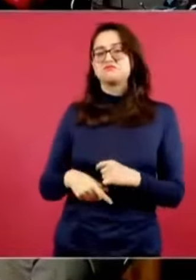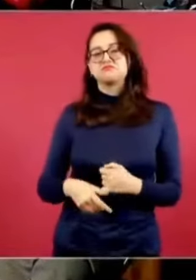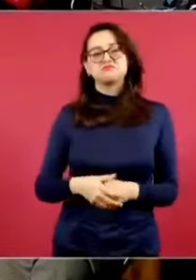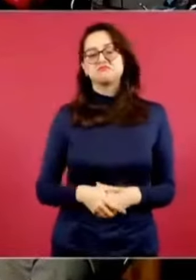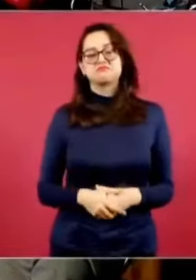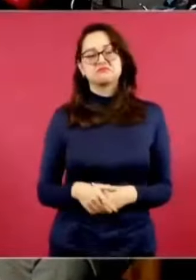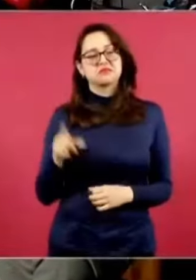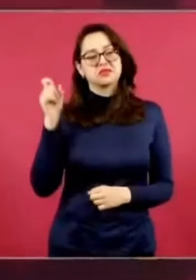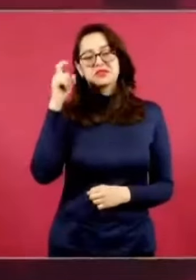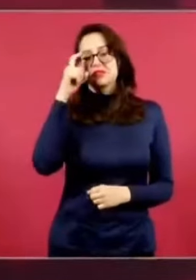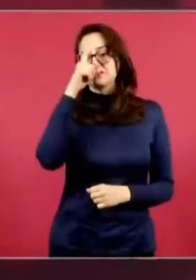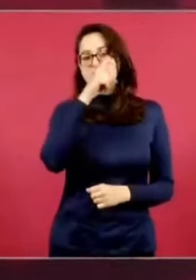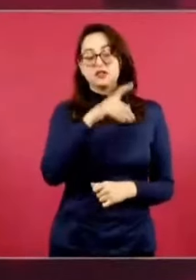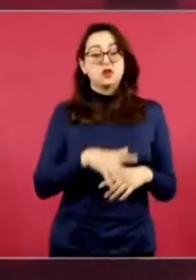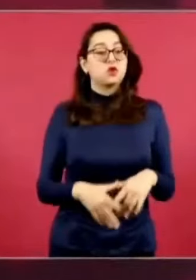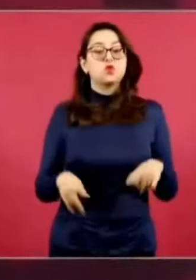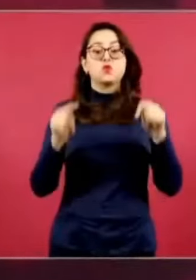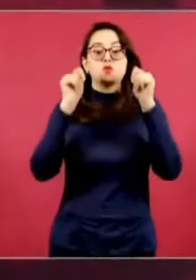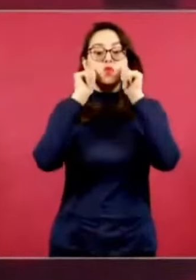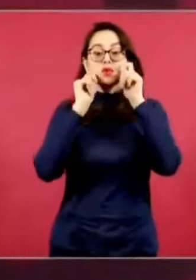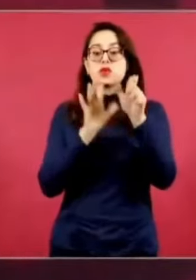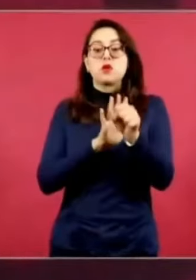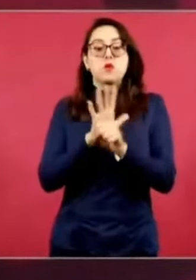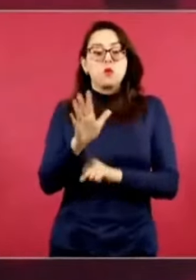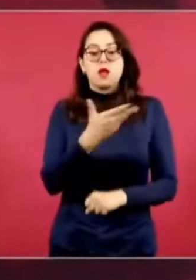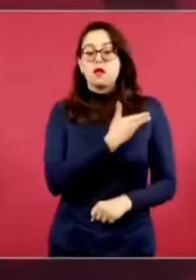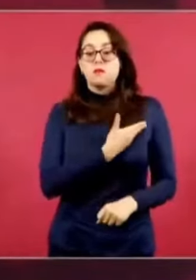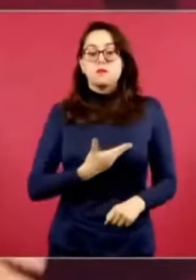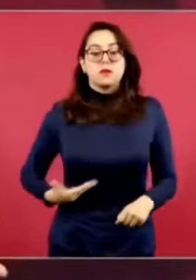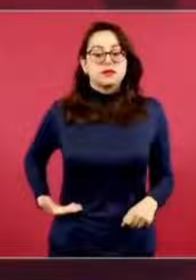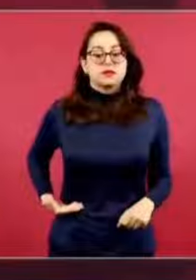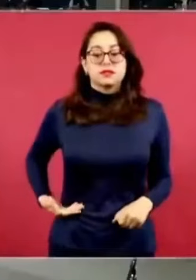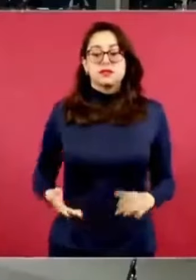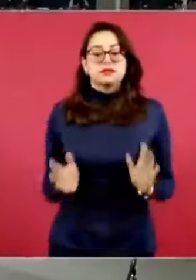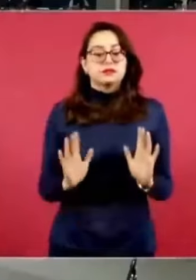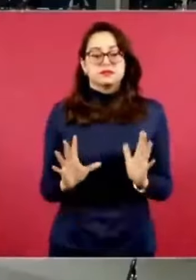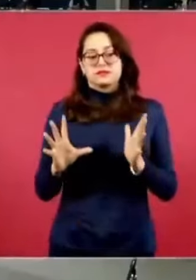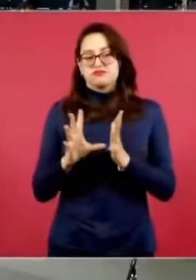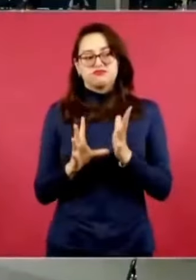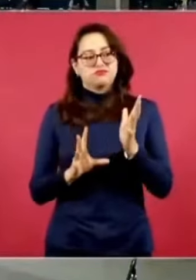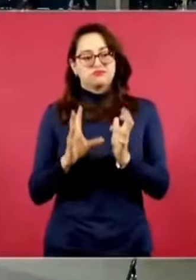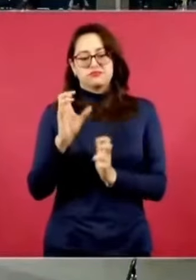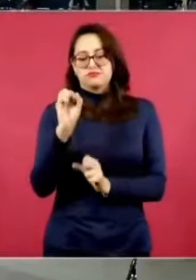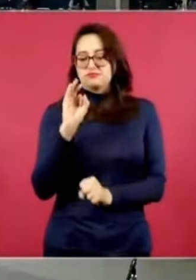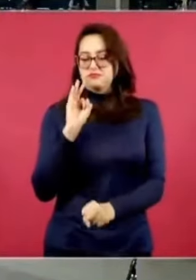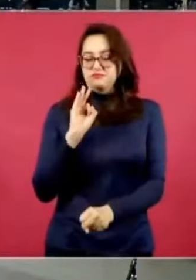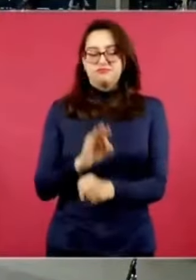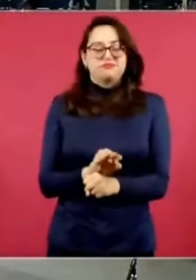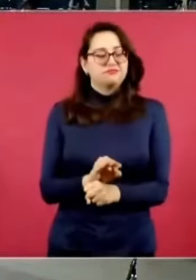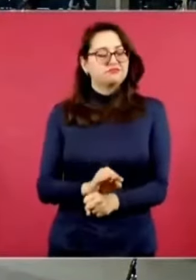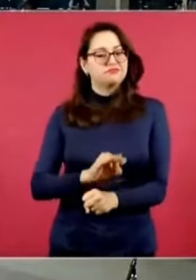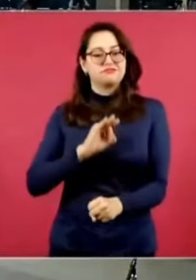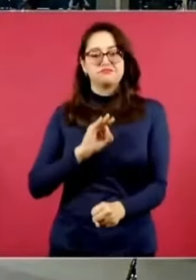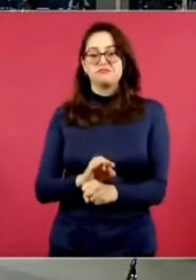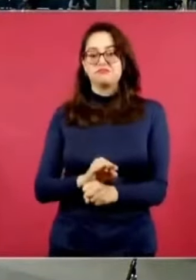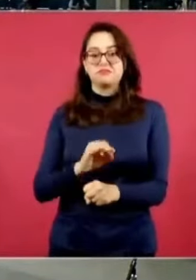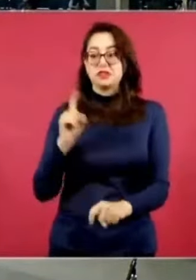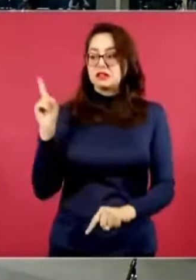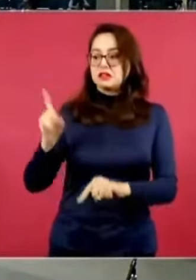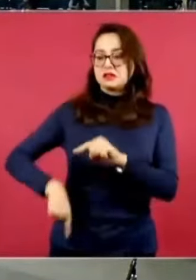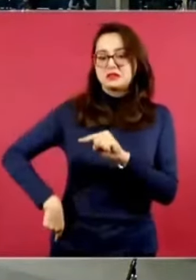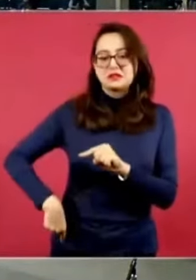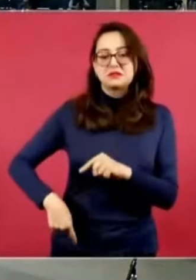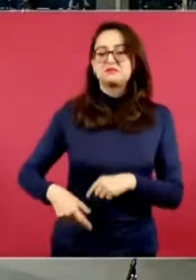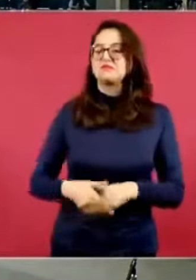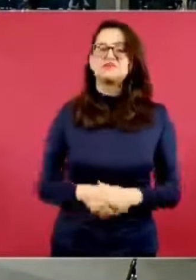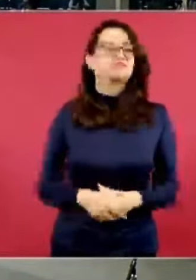en la Presidencia. El programa de adulto mayor ya está en la Constitución y en un